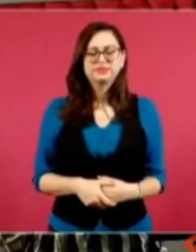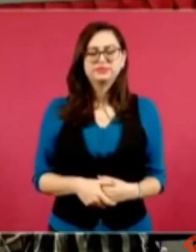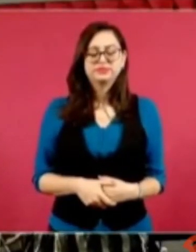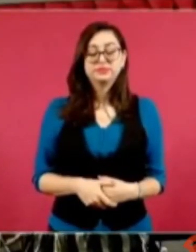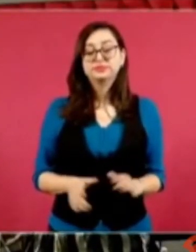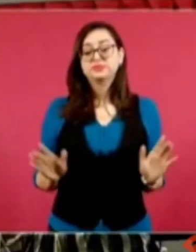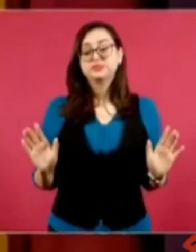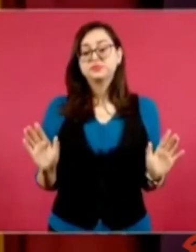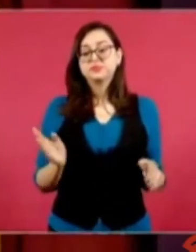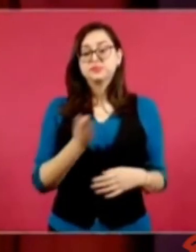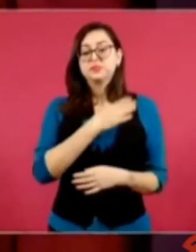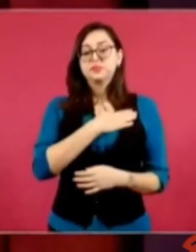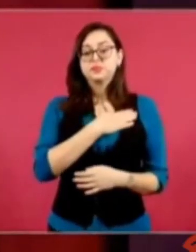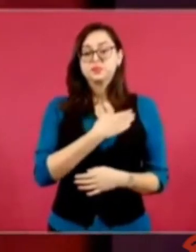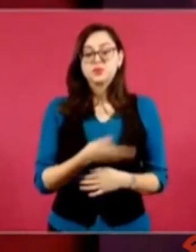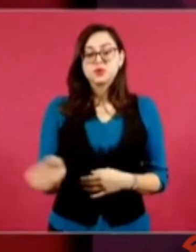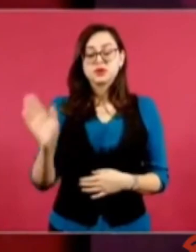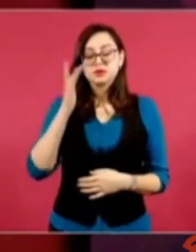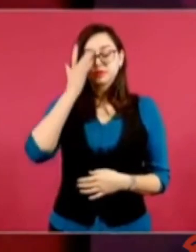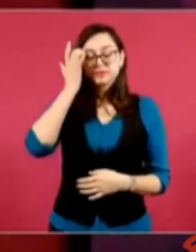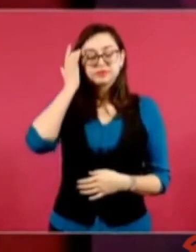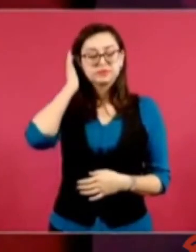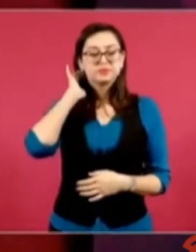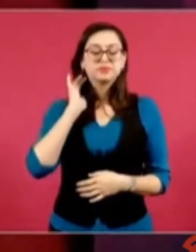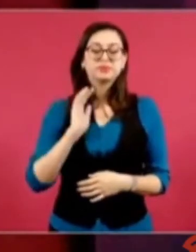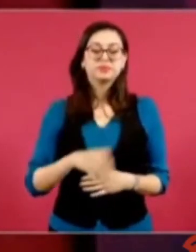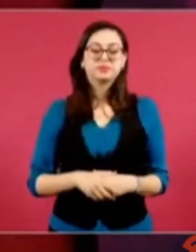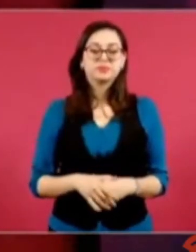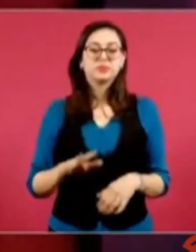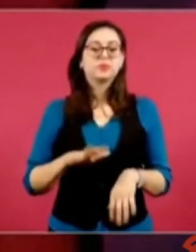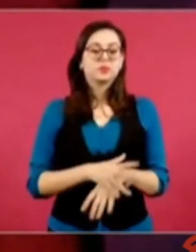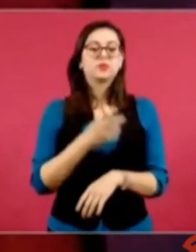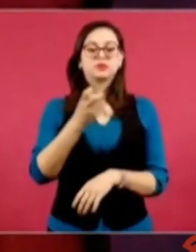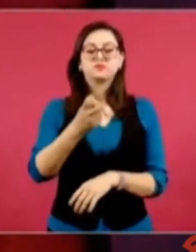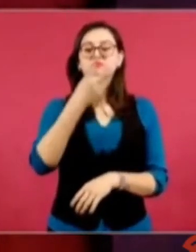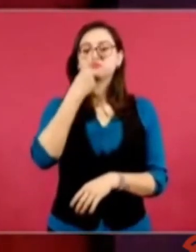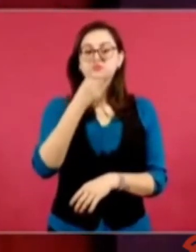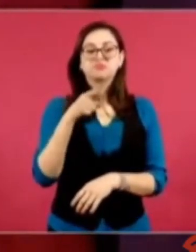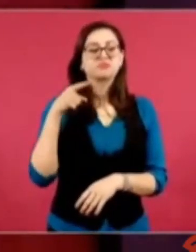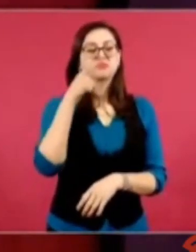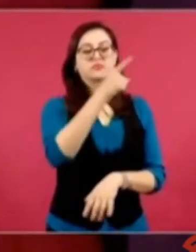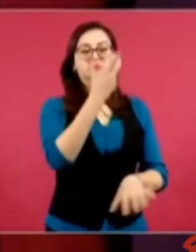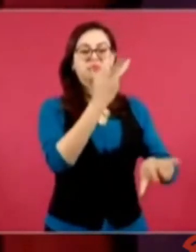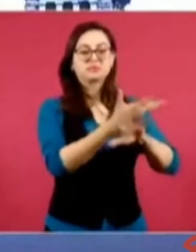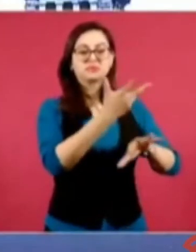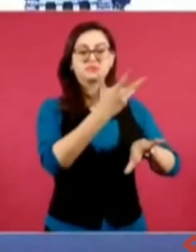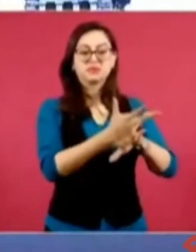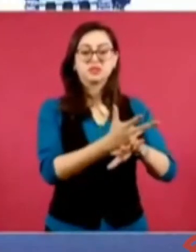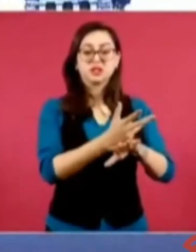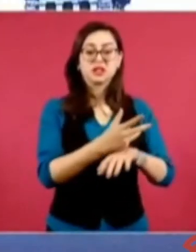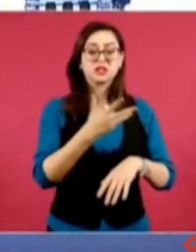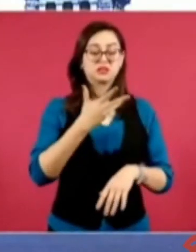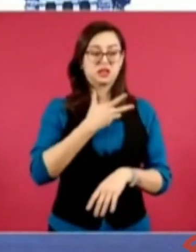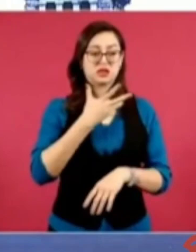bueno por eso digo que la estatua de la libertad se ha convertido en un símbolo vacío